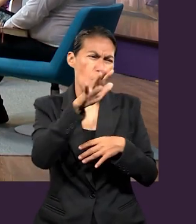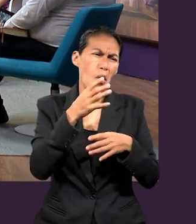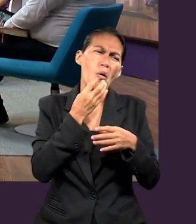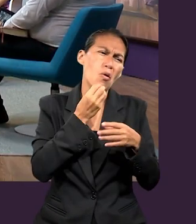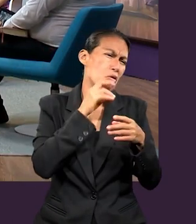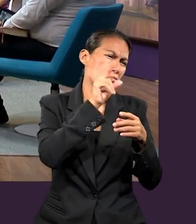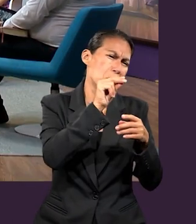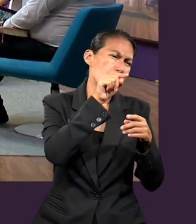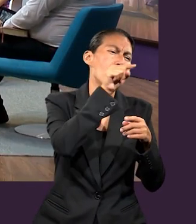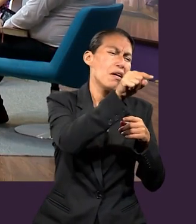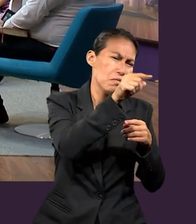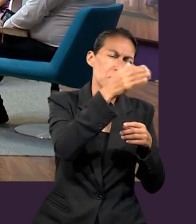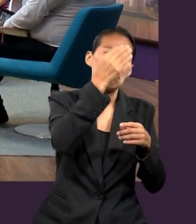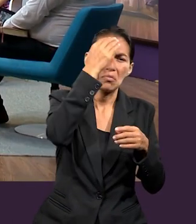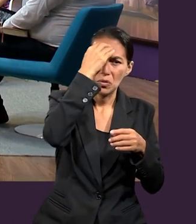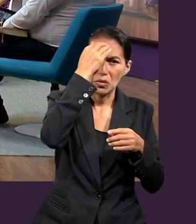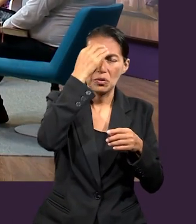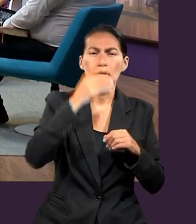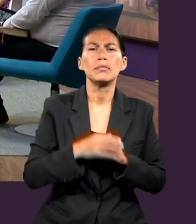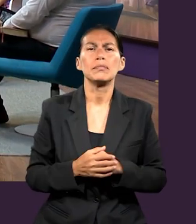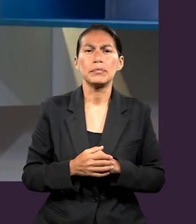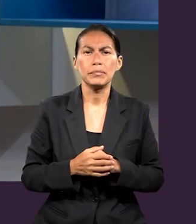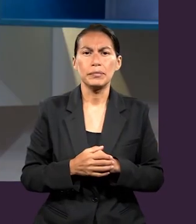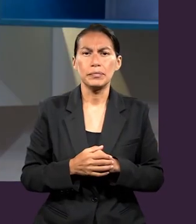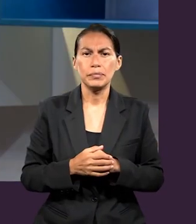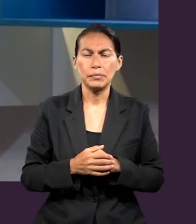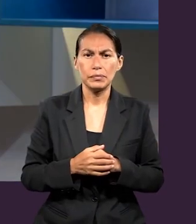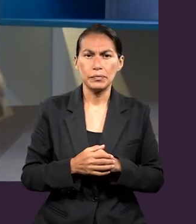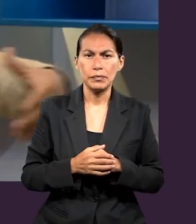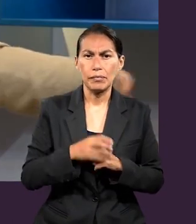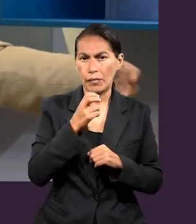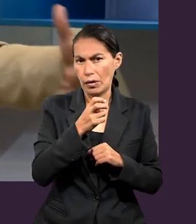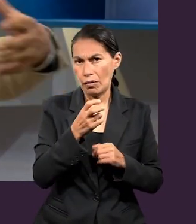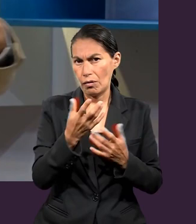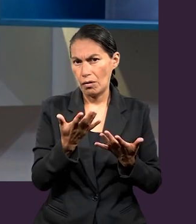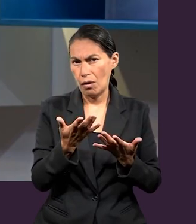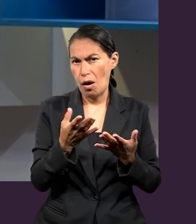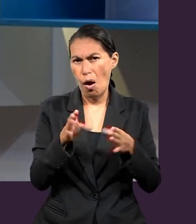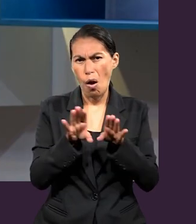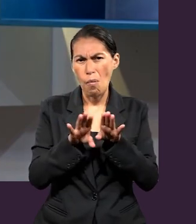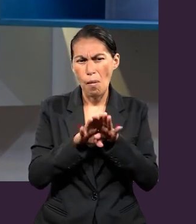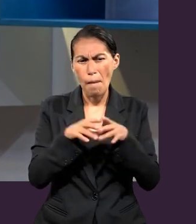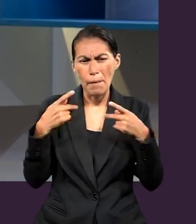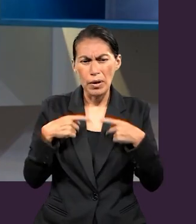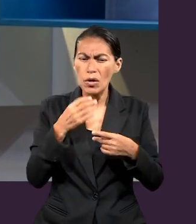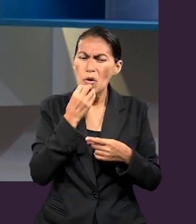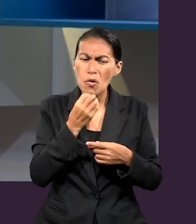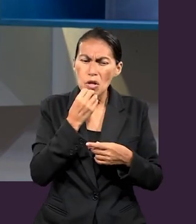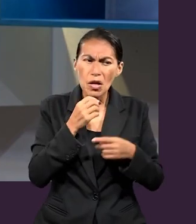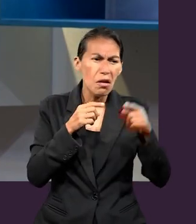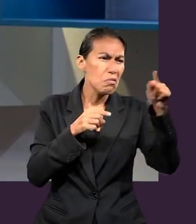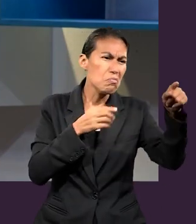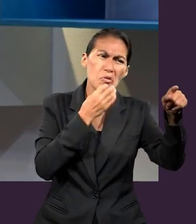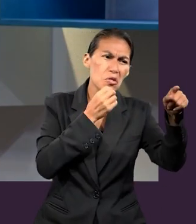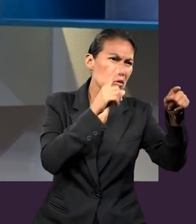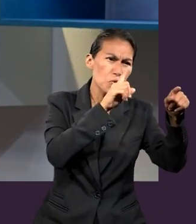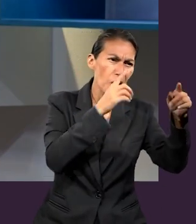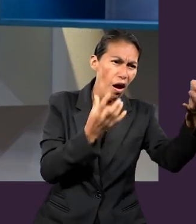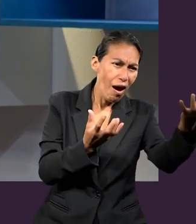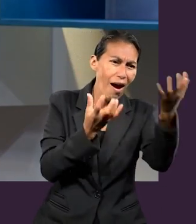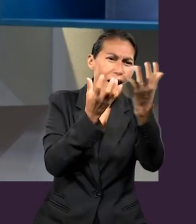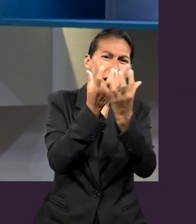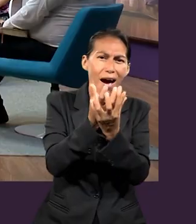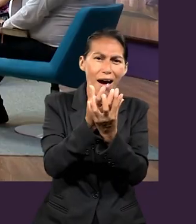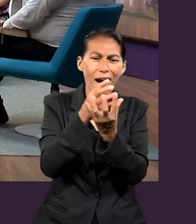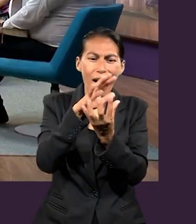profetas también conocieron este misterio, que es precisamente eso, la inclusión tanto de judíos y gentiles. A alguna